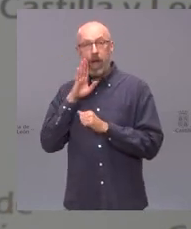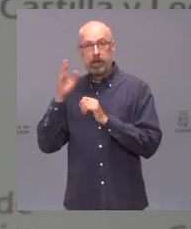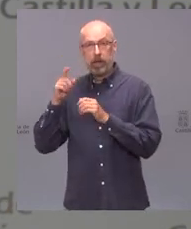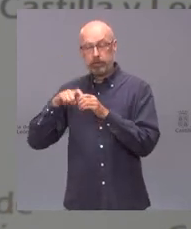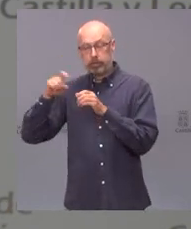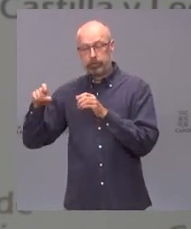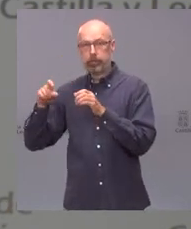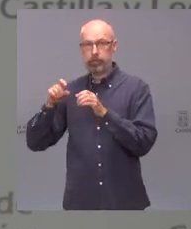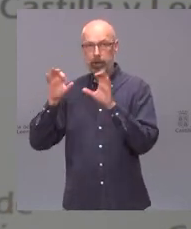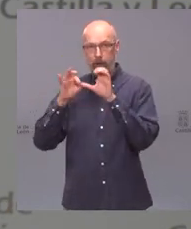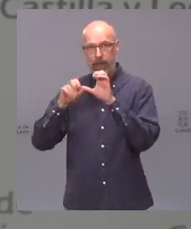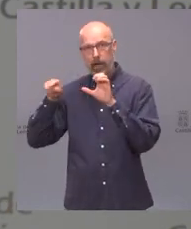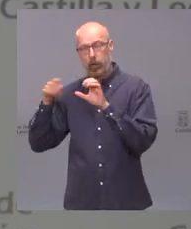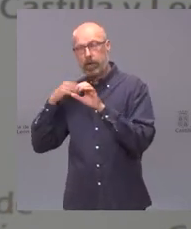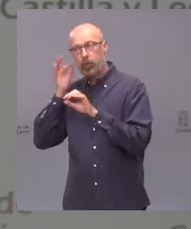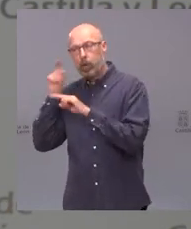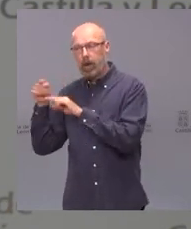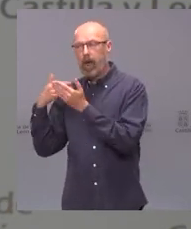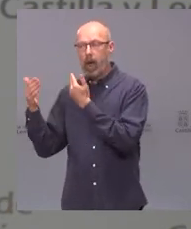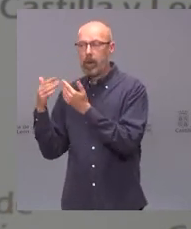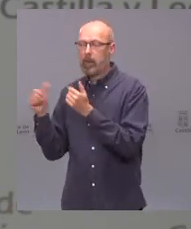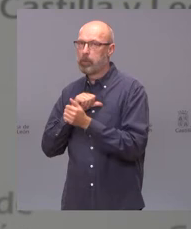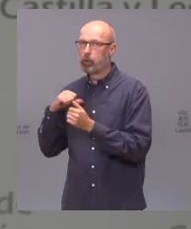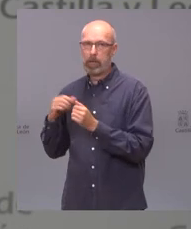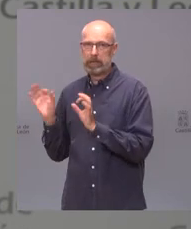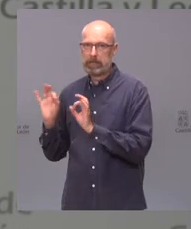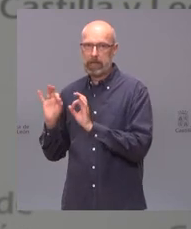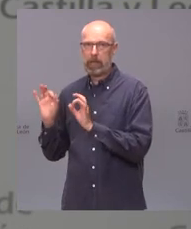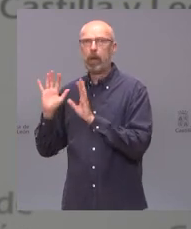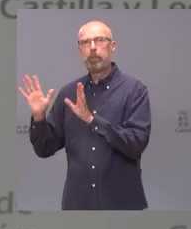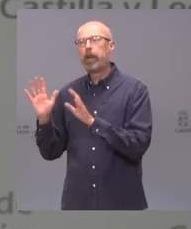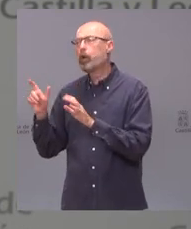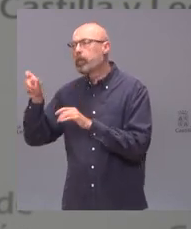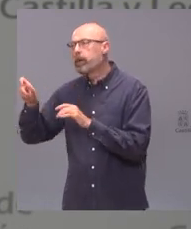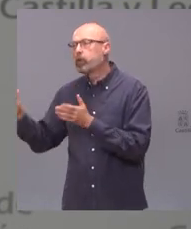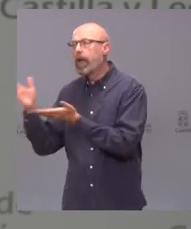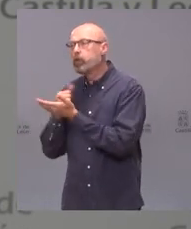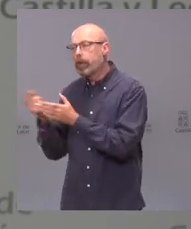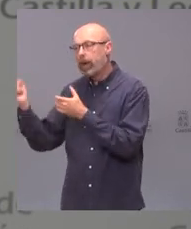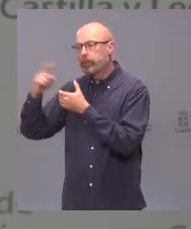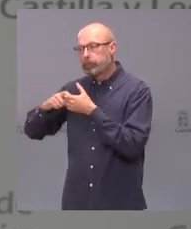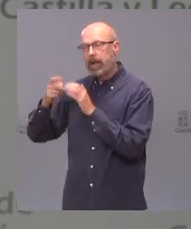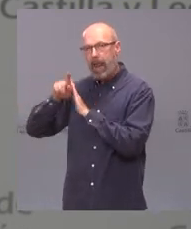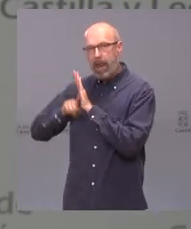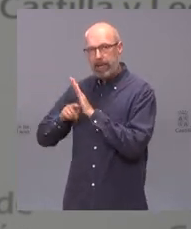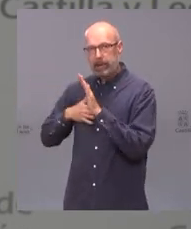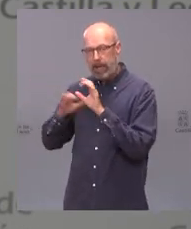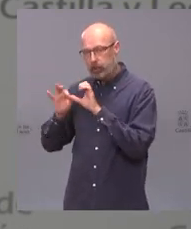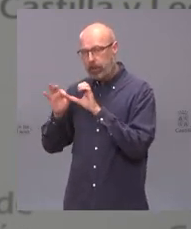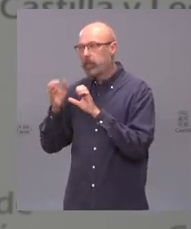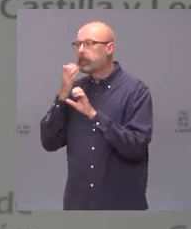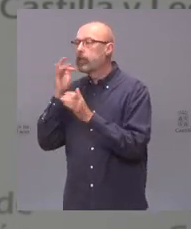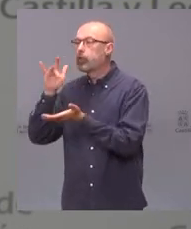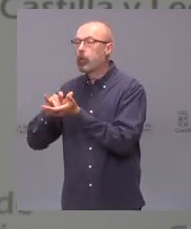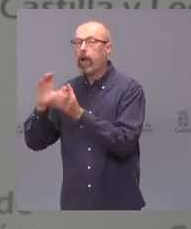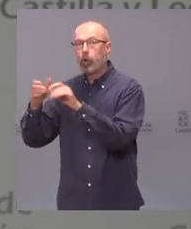cargos de ciudadanos se presentan en unas elecciones firmando un documento en el que dicen que si dejan de defender al partido